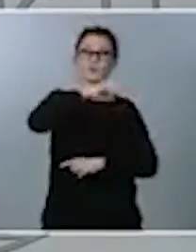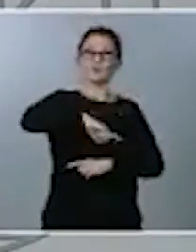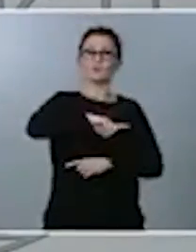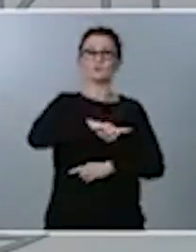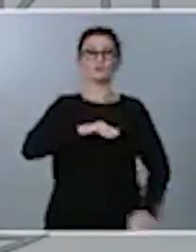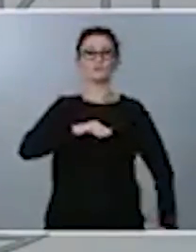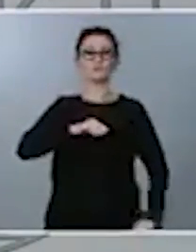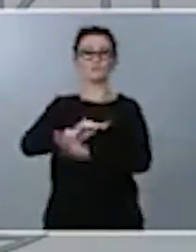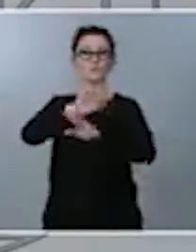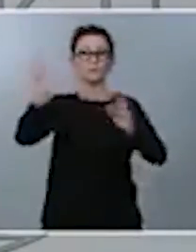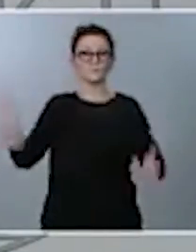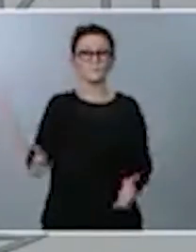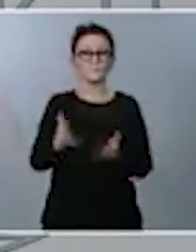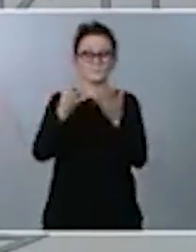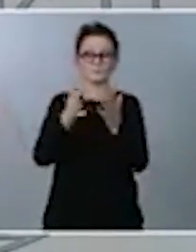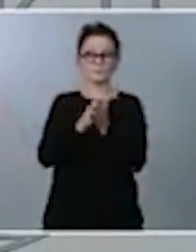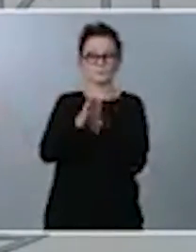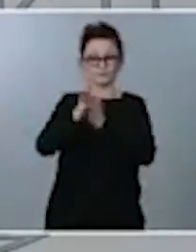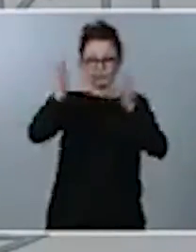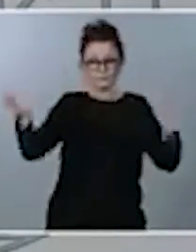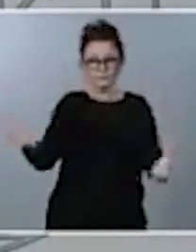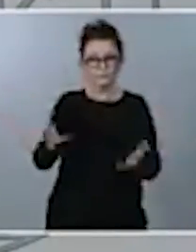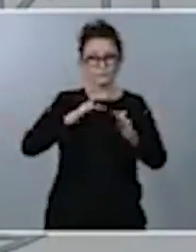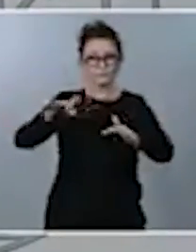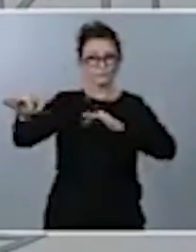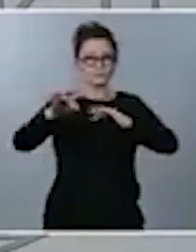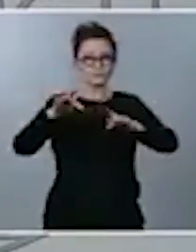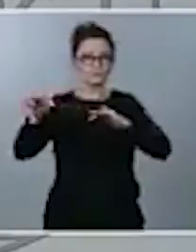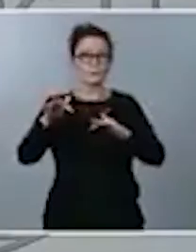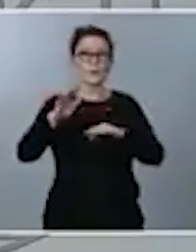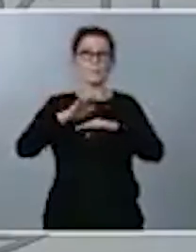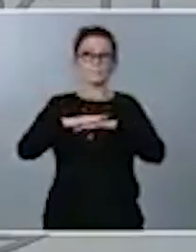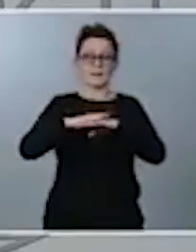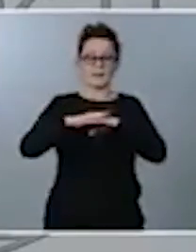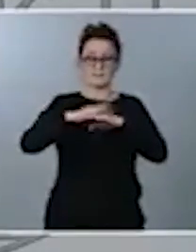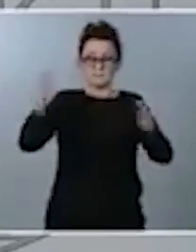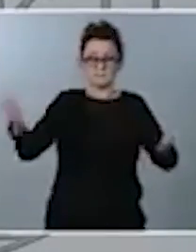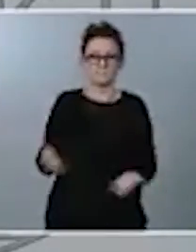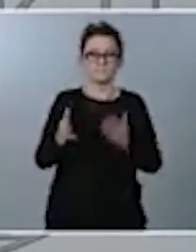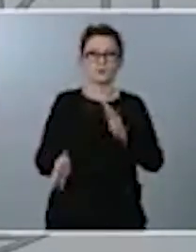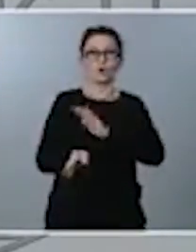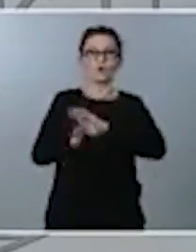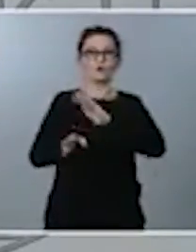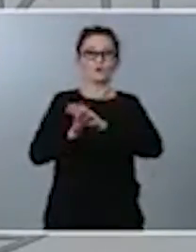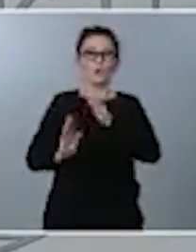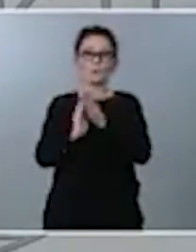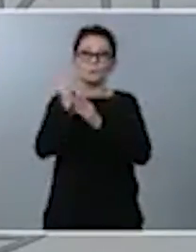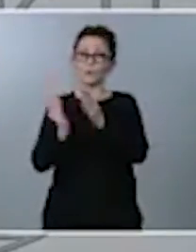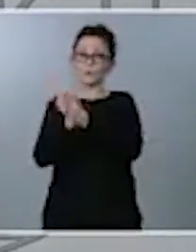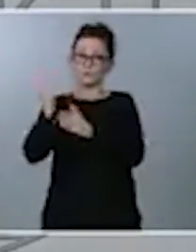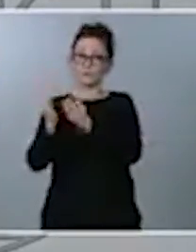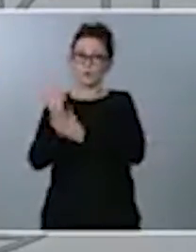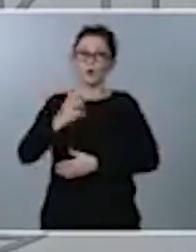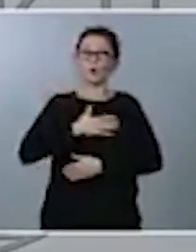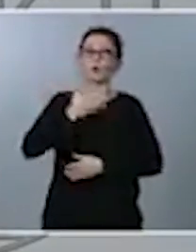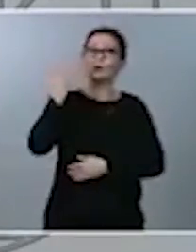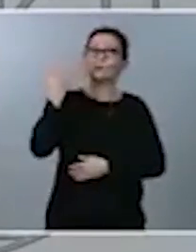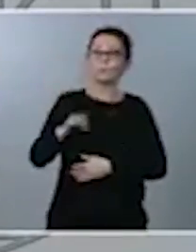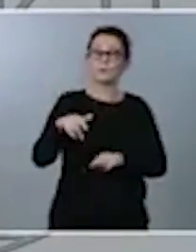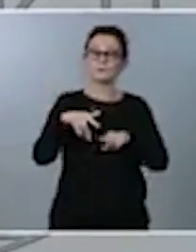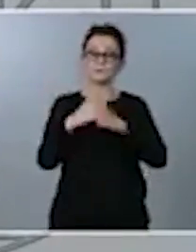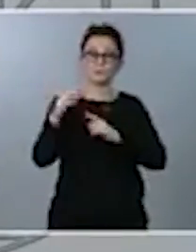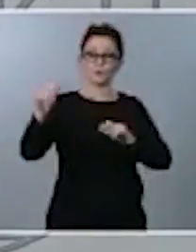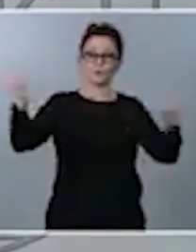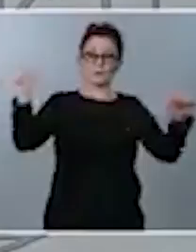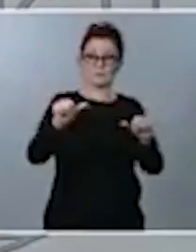impulso, una motivación, una energía añadida a nuestro tejido productivo para que podamos levantar esta situación de crisis en